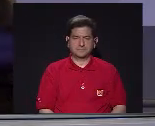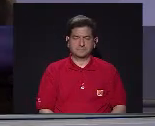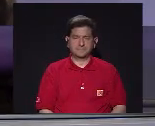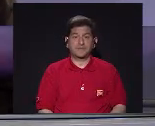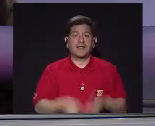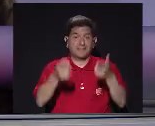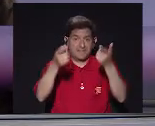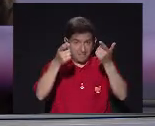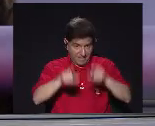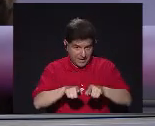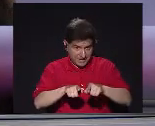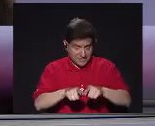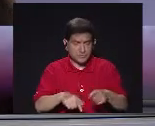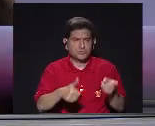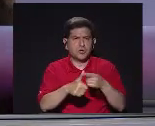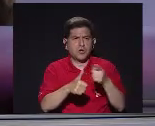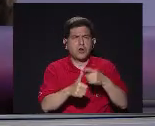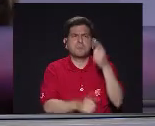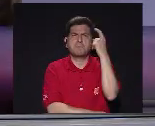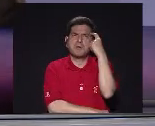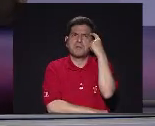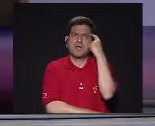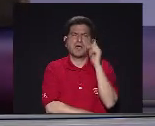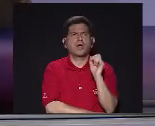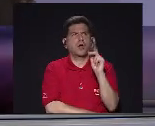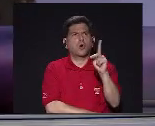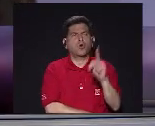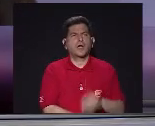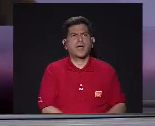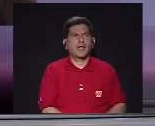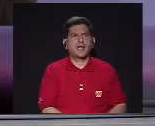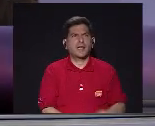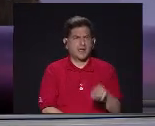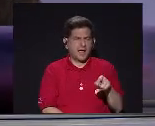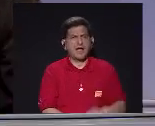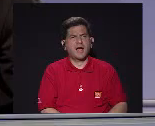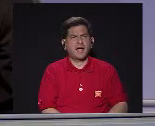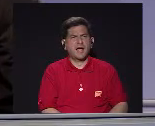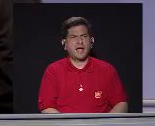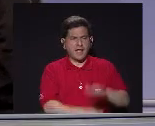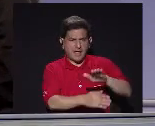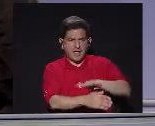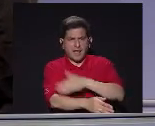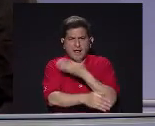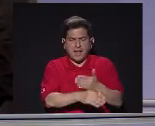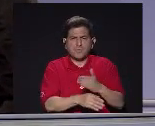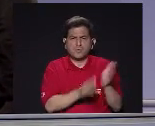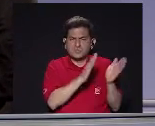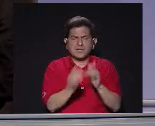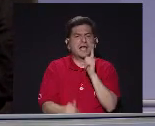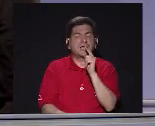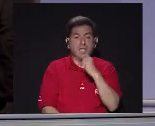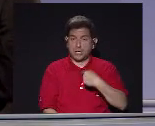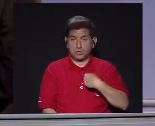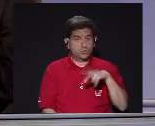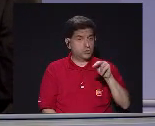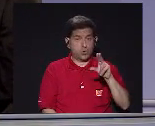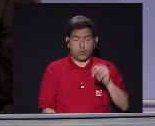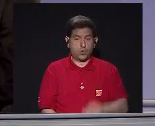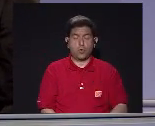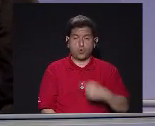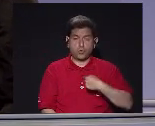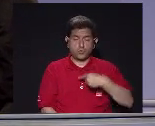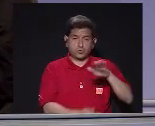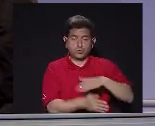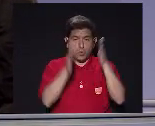De hecho Lo primero que se me vino A la cabeza Fue Ok Bueno ¿Quién va a componer Las canciones? Porque yo no soy Compositor Yo nunca lo he sido